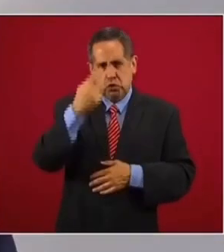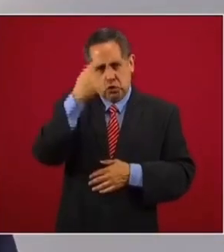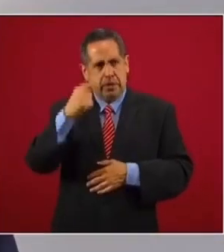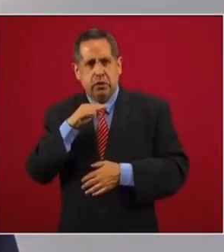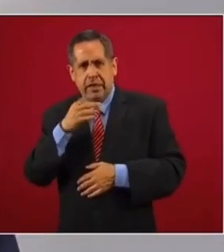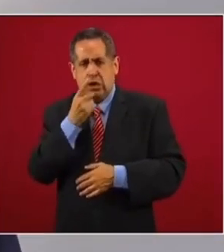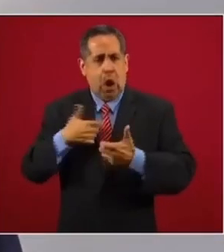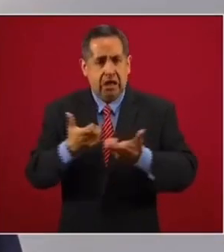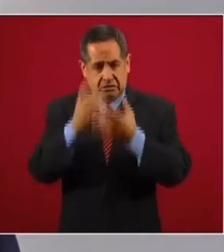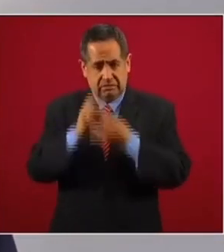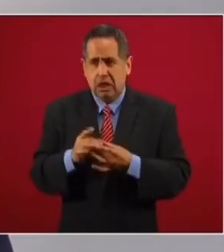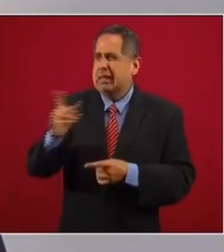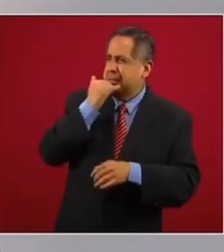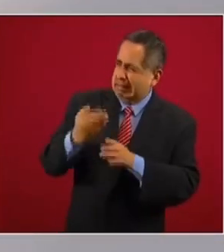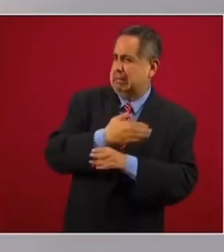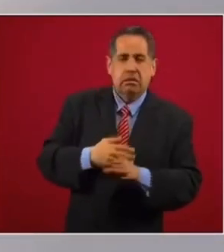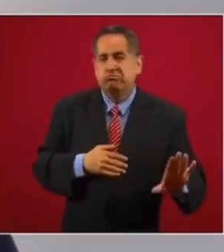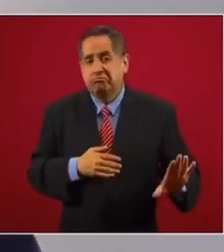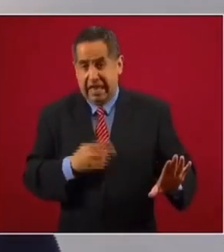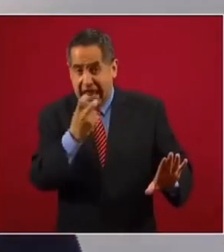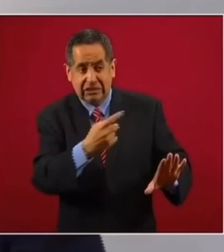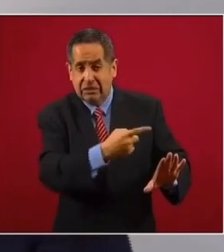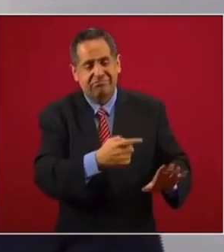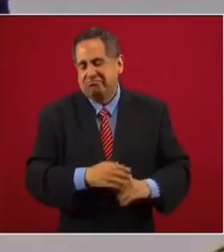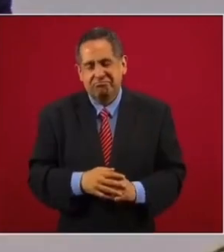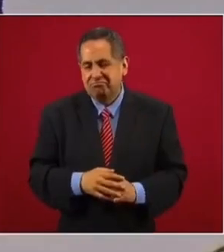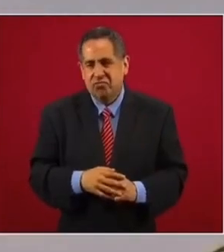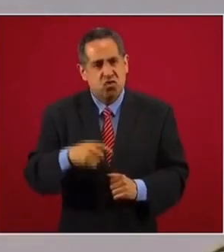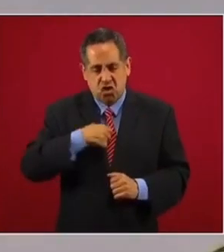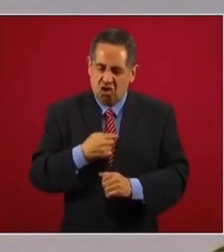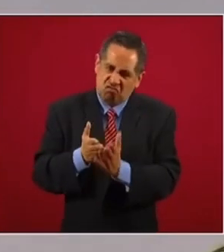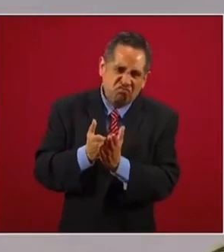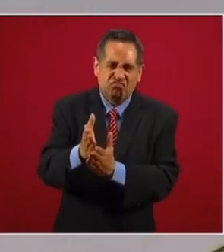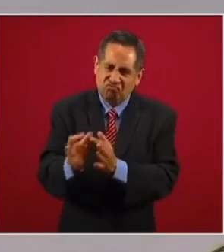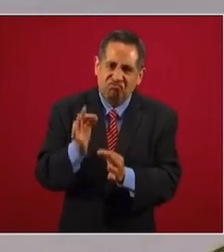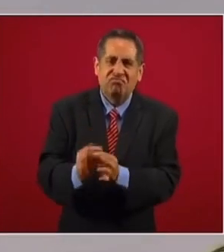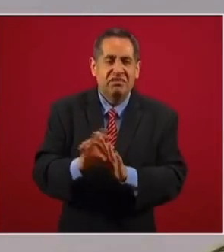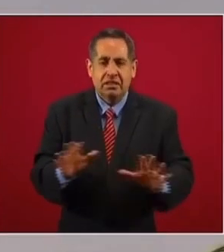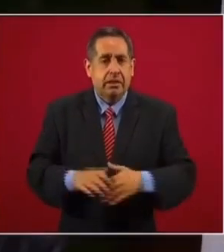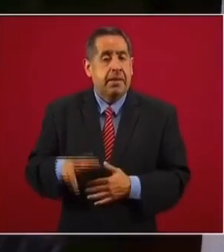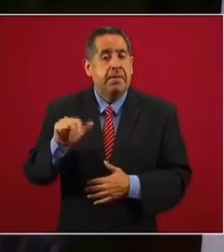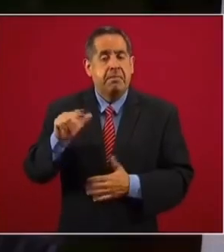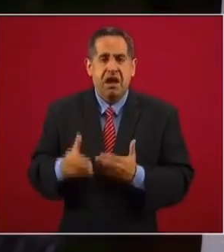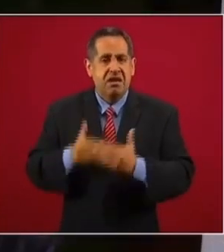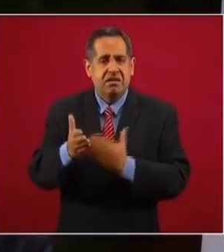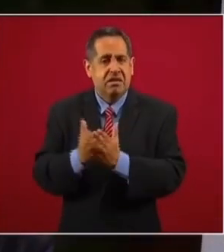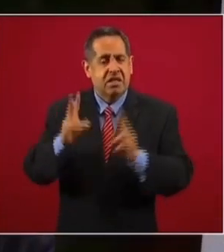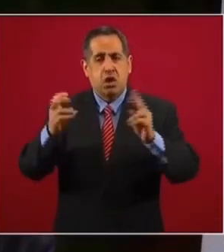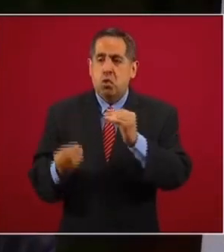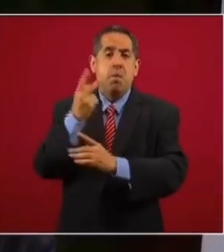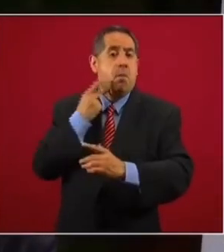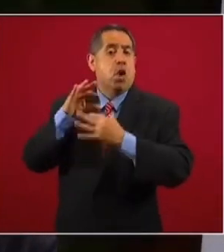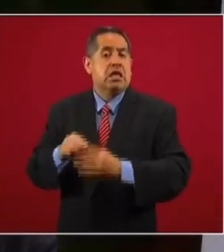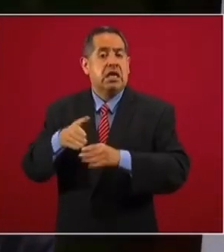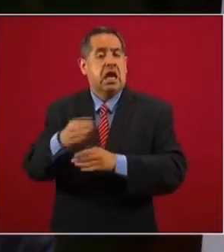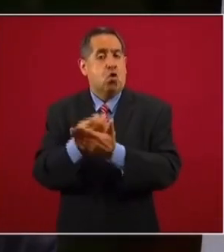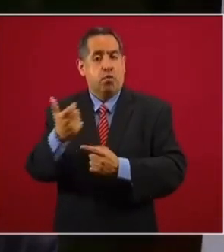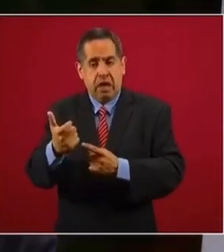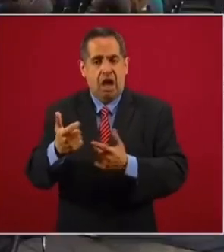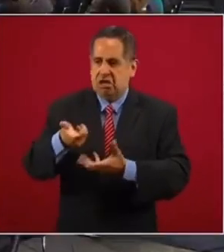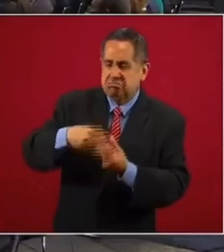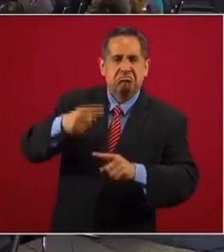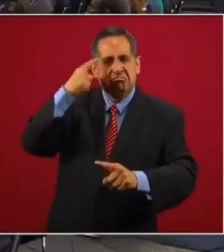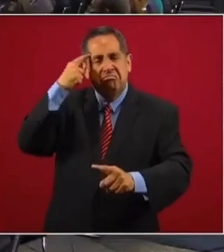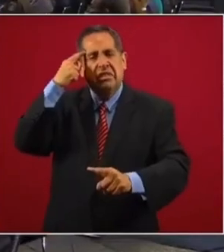Y eso, lógicamente, no va a ocurrir. Ya está en marcha la nueva política económica